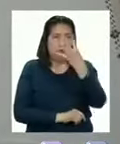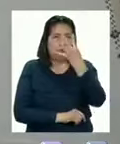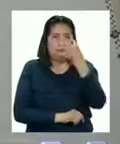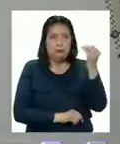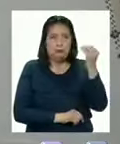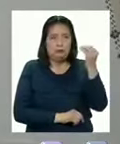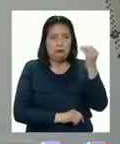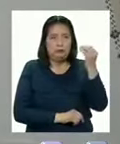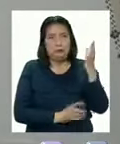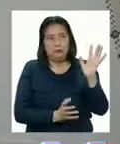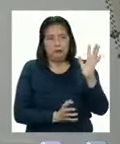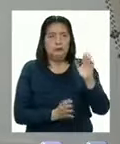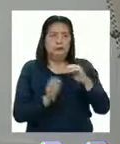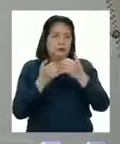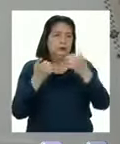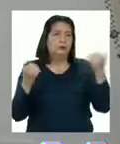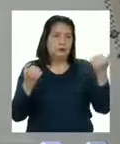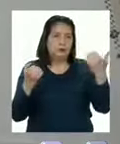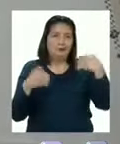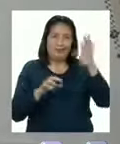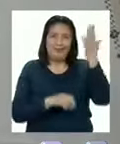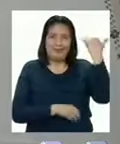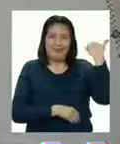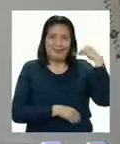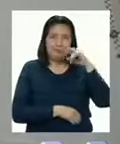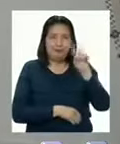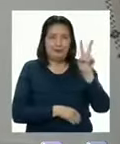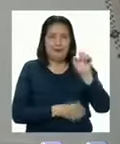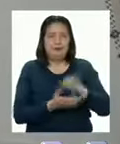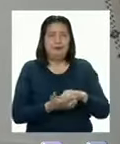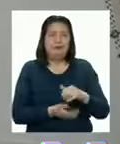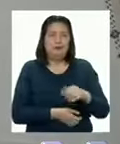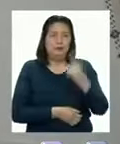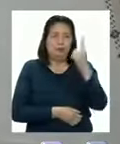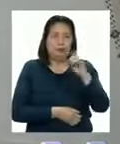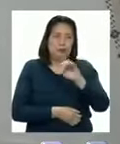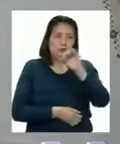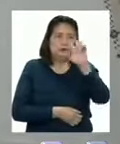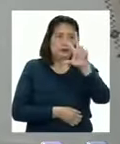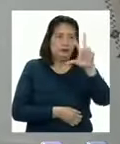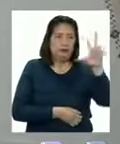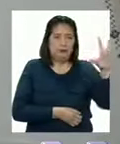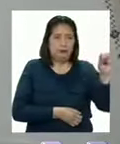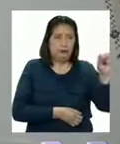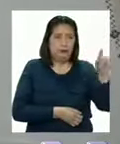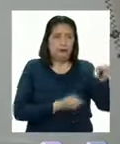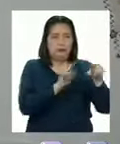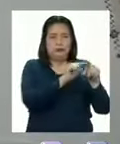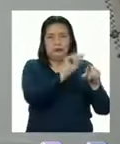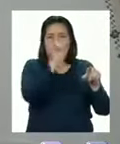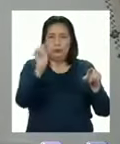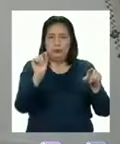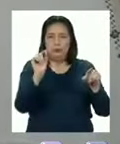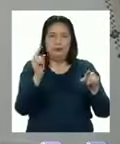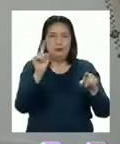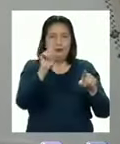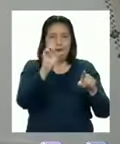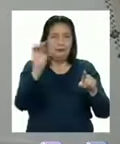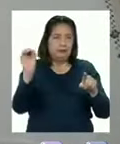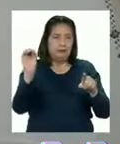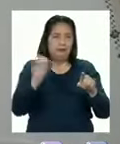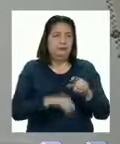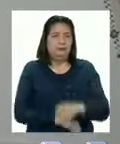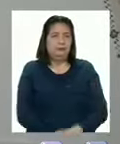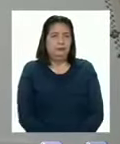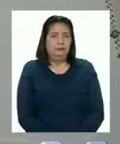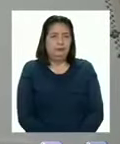cuatrocientos Entonces las separamos como ya hemos visto anteriormente Una en la casilla del número trescientos y otra en la casilla del número